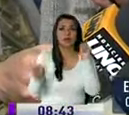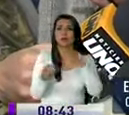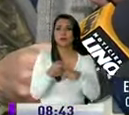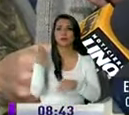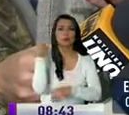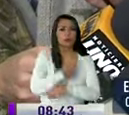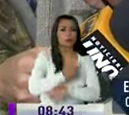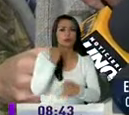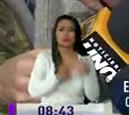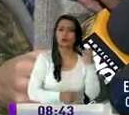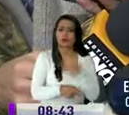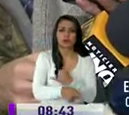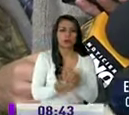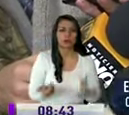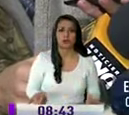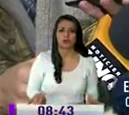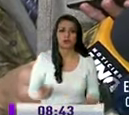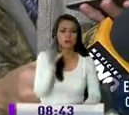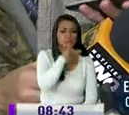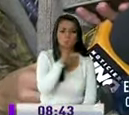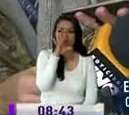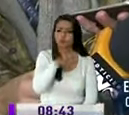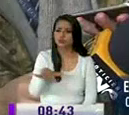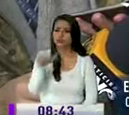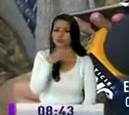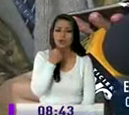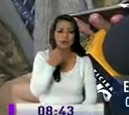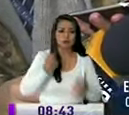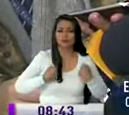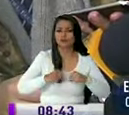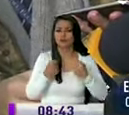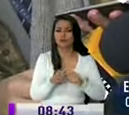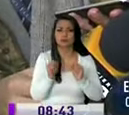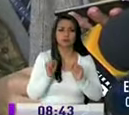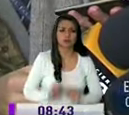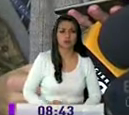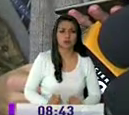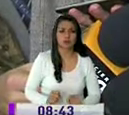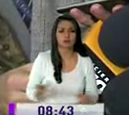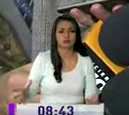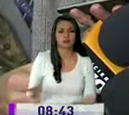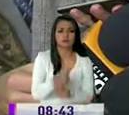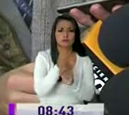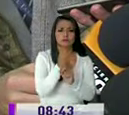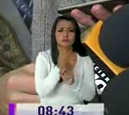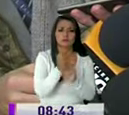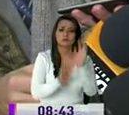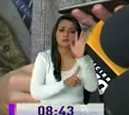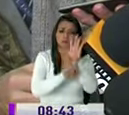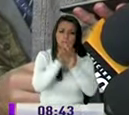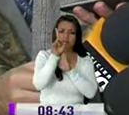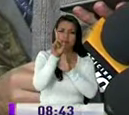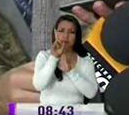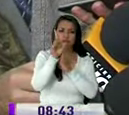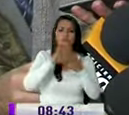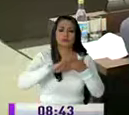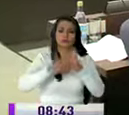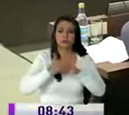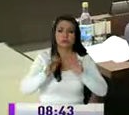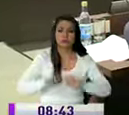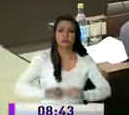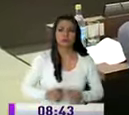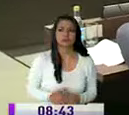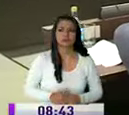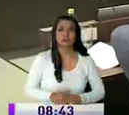administración buscar y desarrollar todos los esfuerzos necesarios para poder alcanzar desarrollo en la comunidad